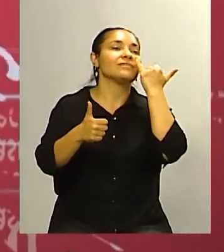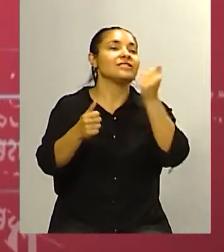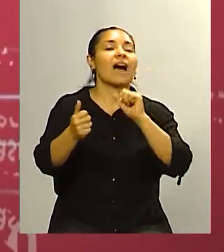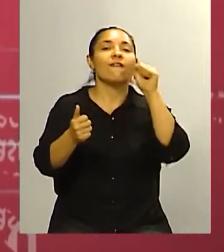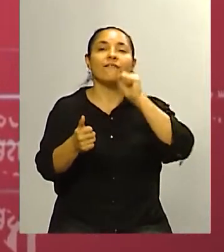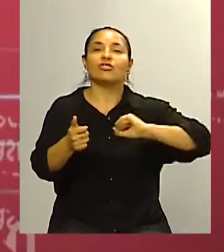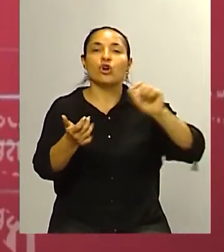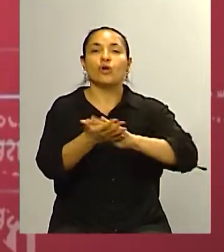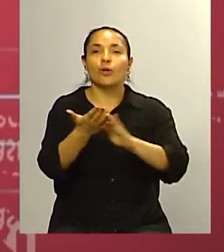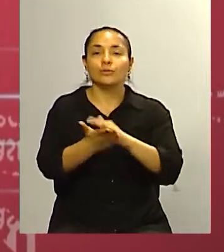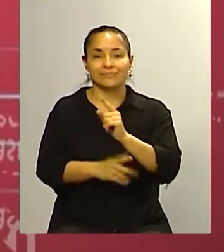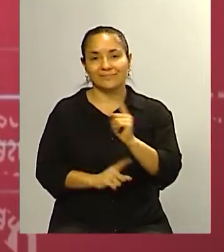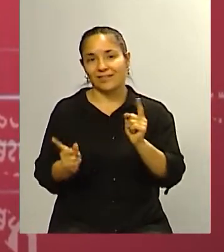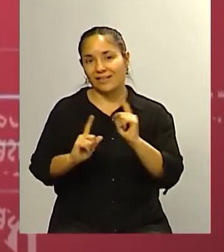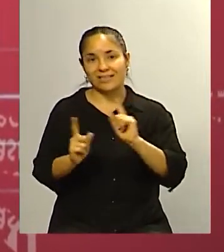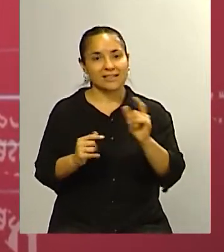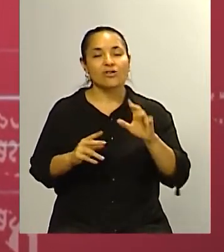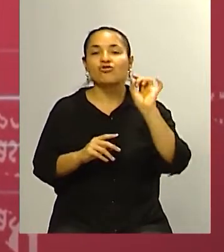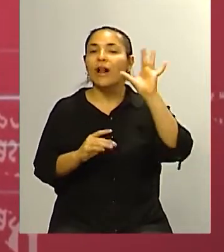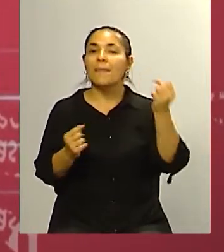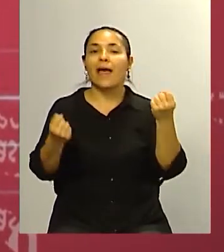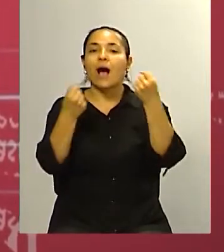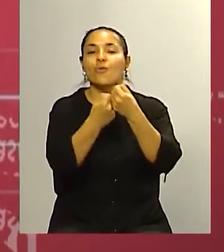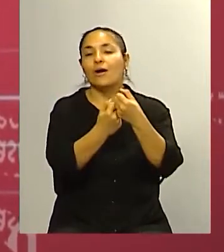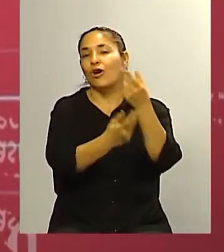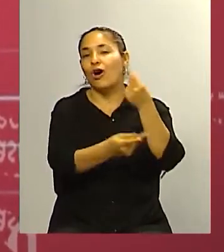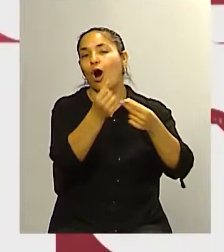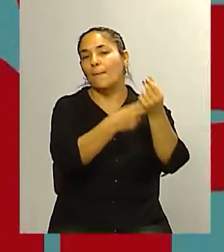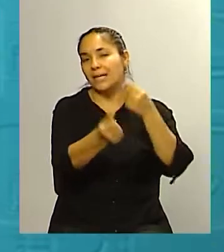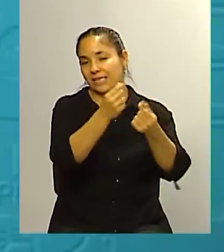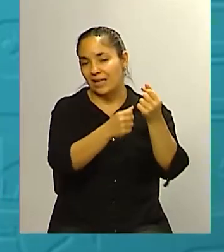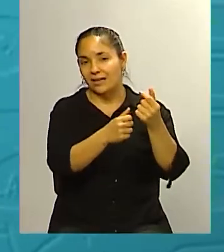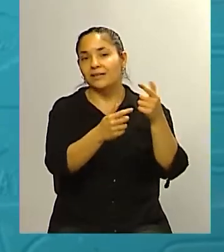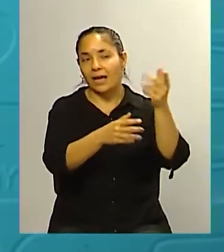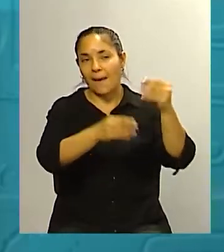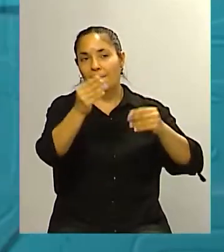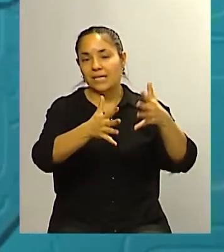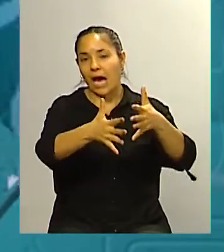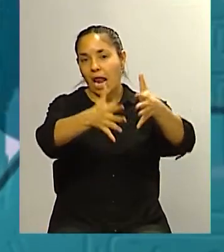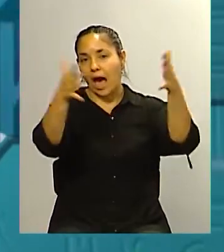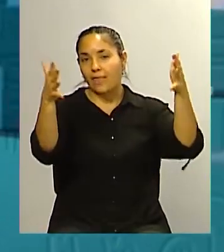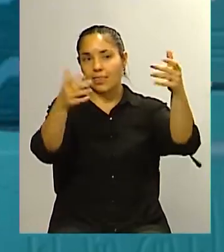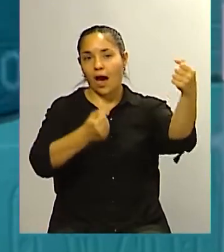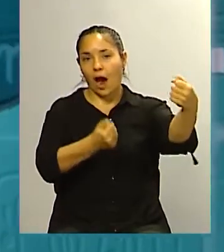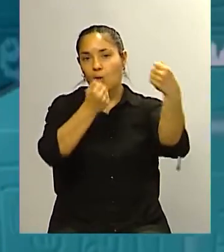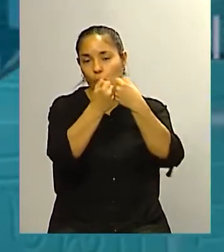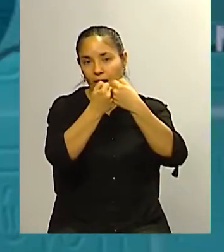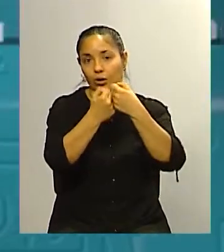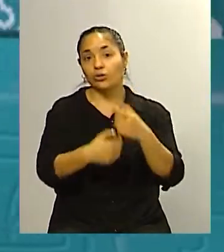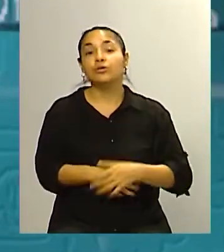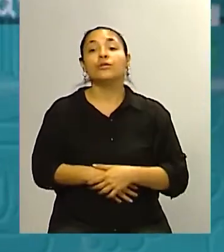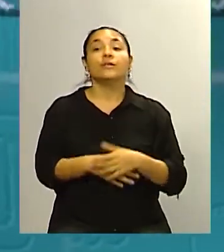inflación ¿no? es un acuerdo que se hace con los comerciantes o con las mayores con las cadenas más grandes y bueno terminan